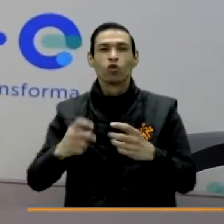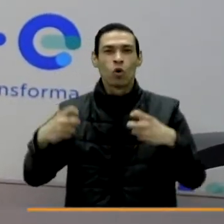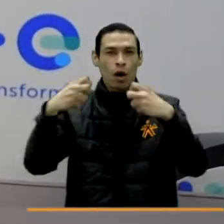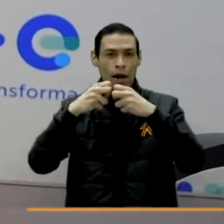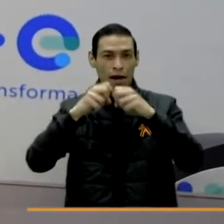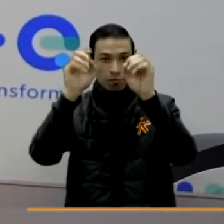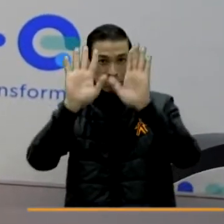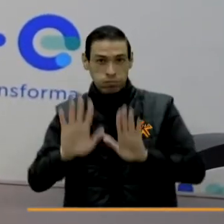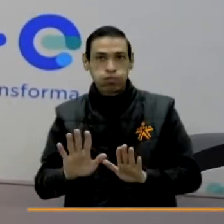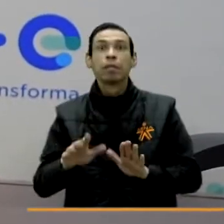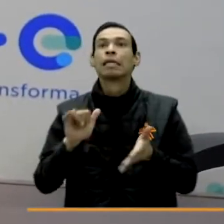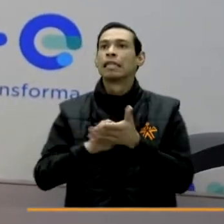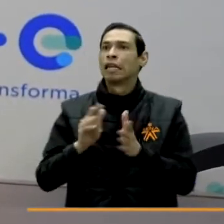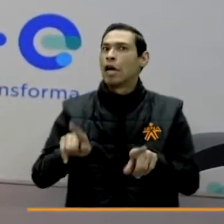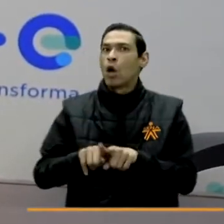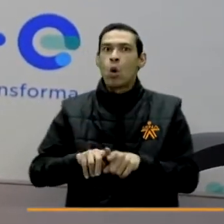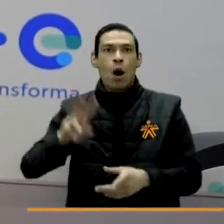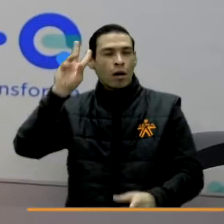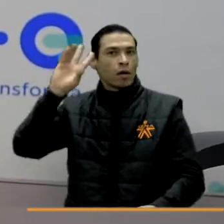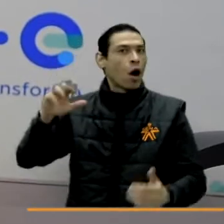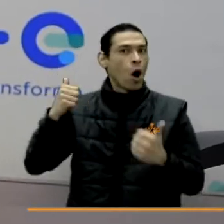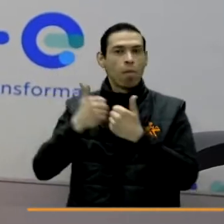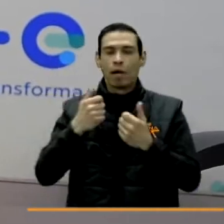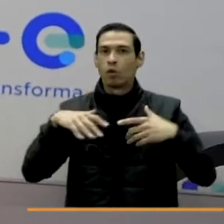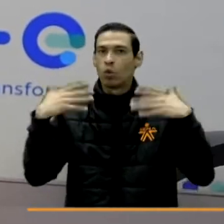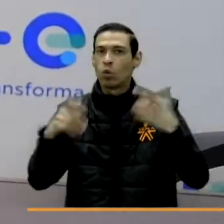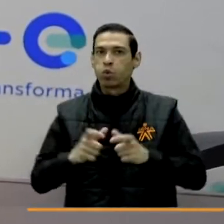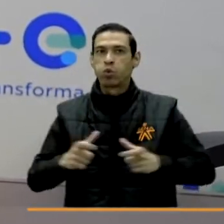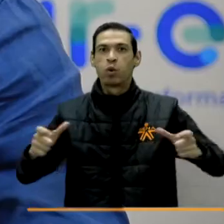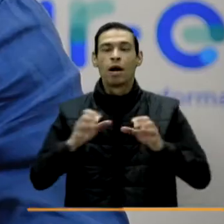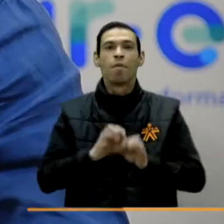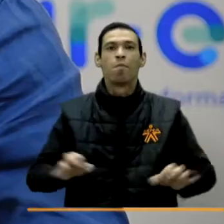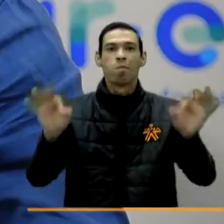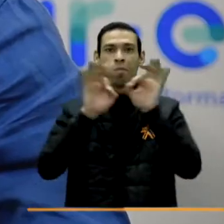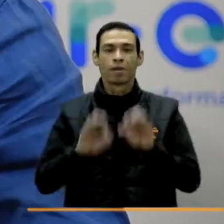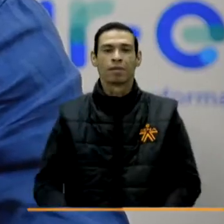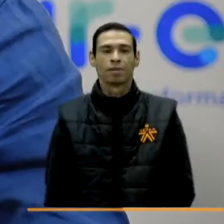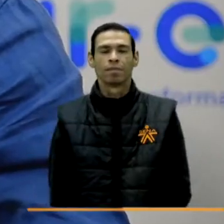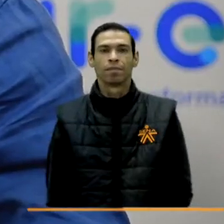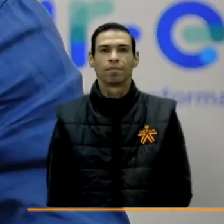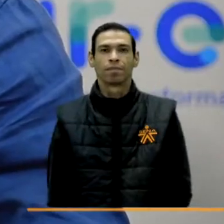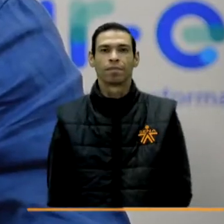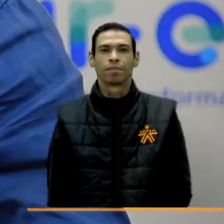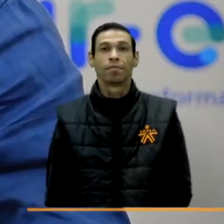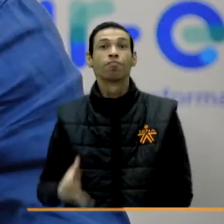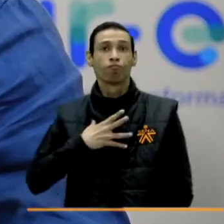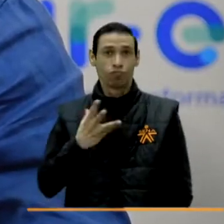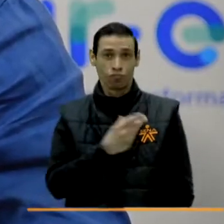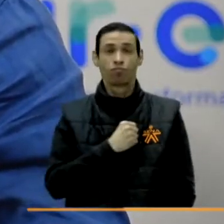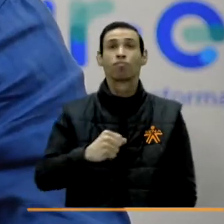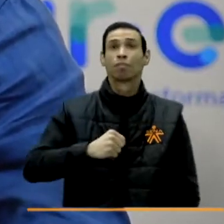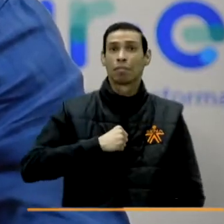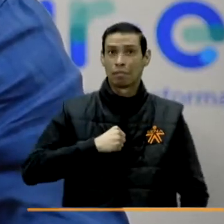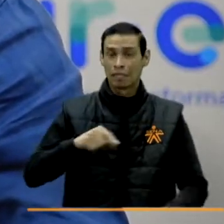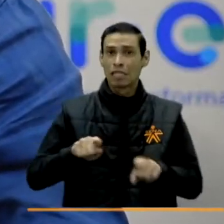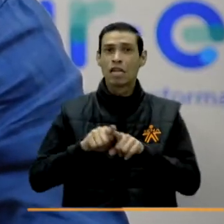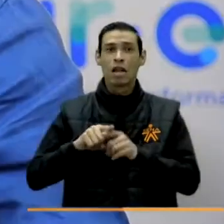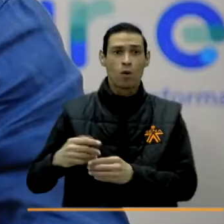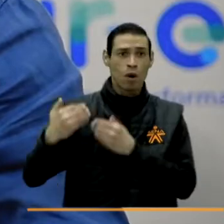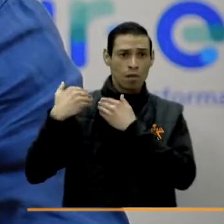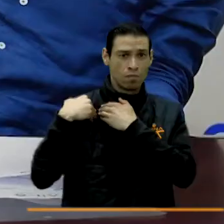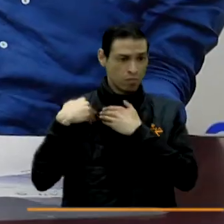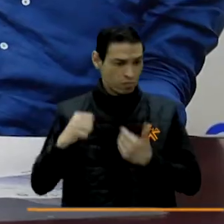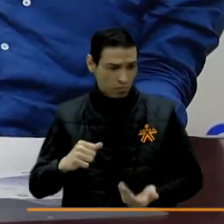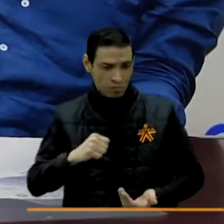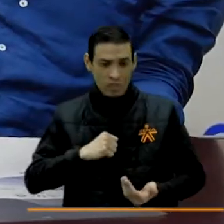una de las inversiones más grandes en el sector eléctrico en la región Caribe. Tenemos una gran responsabilidad. Nosotros como Aire no solo vamos